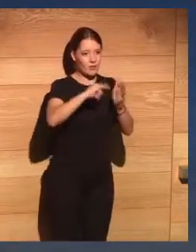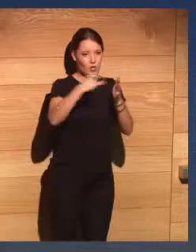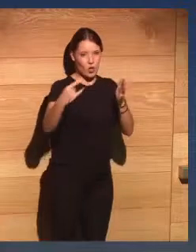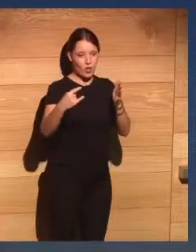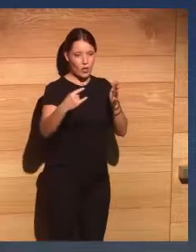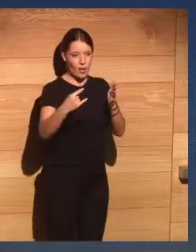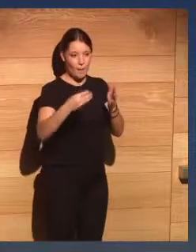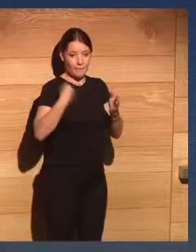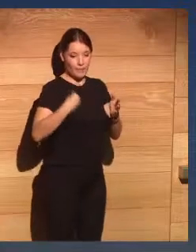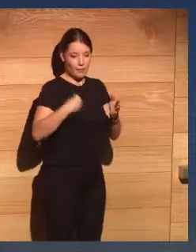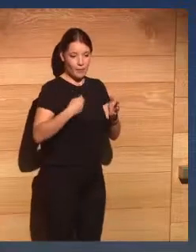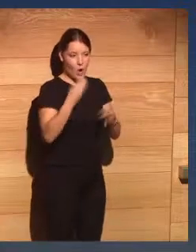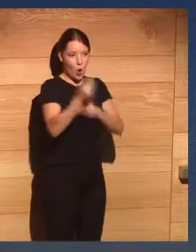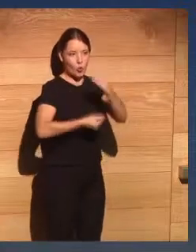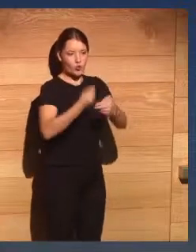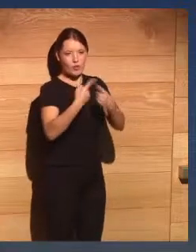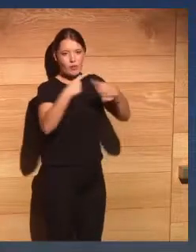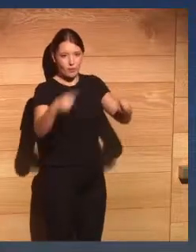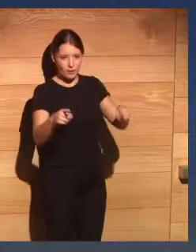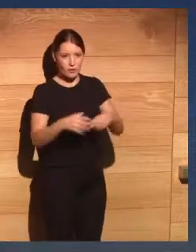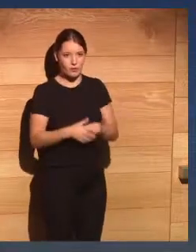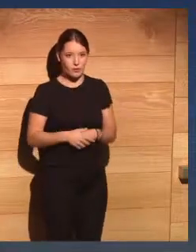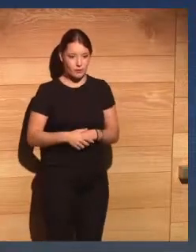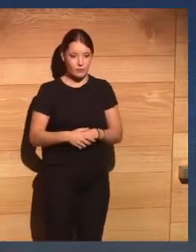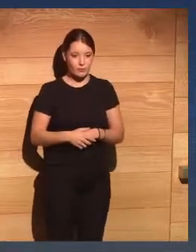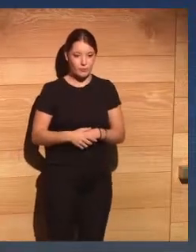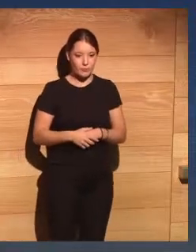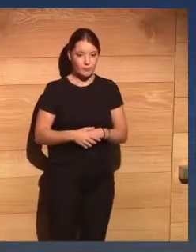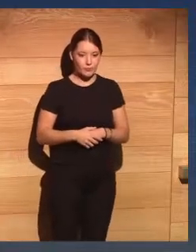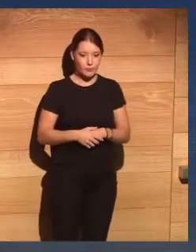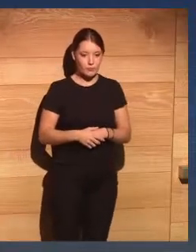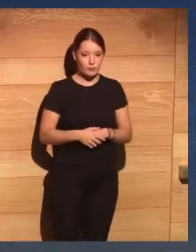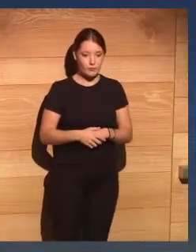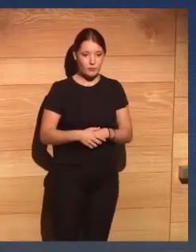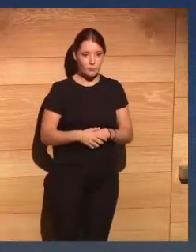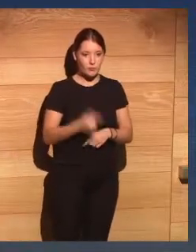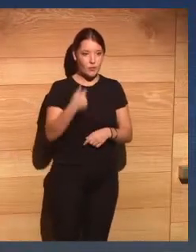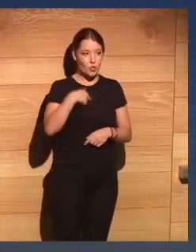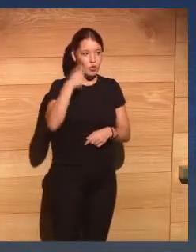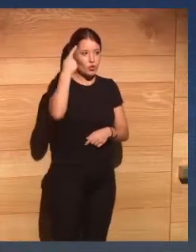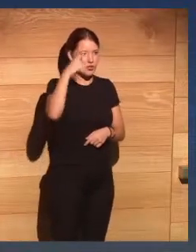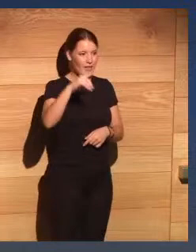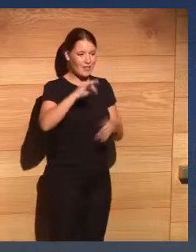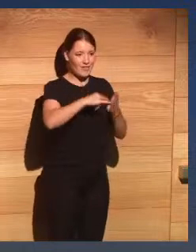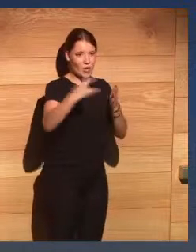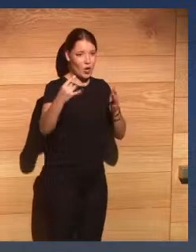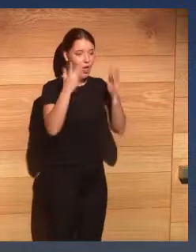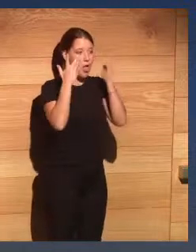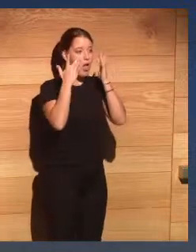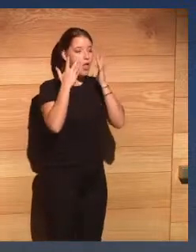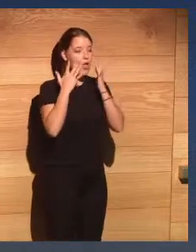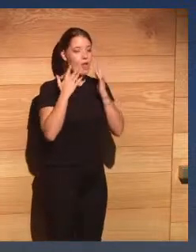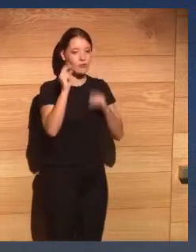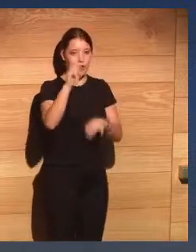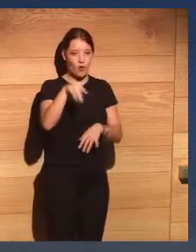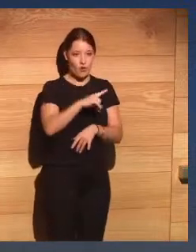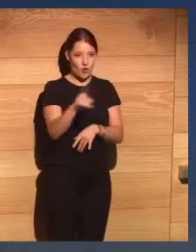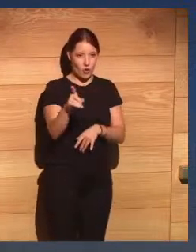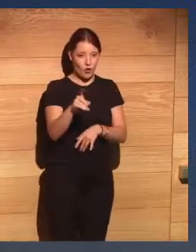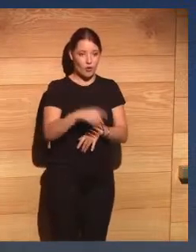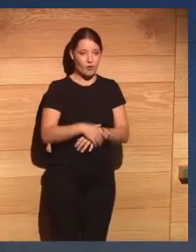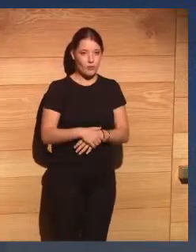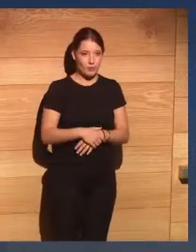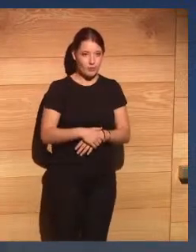en las distintas comunidades donde se implanta he podido ver que las tecnologías no son neutras ni aseológica ni